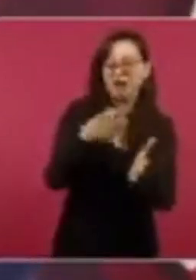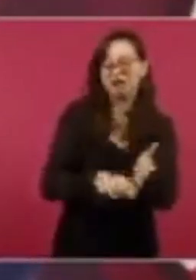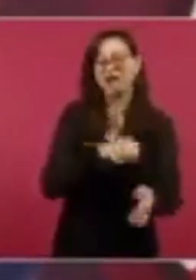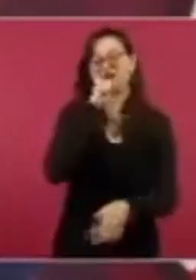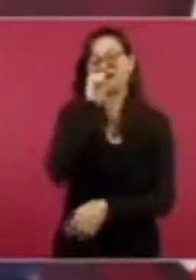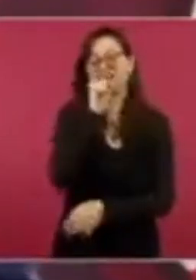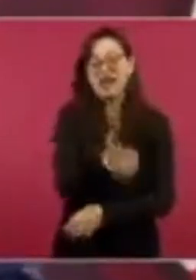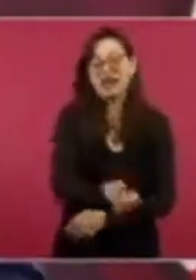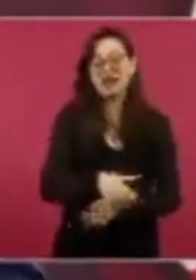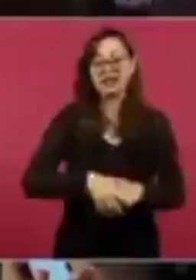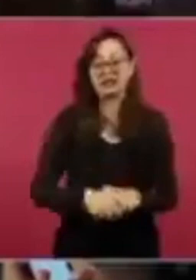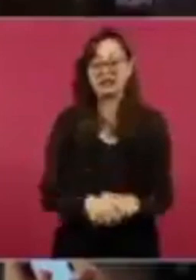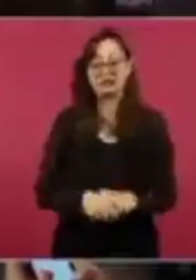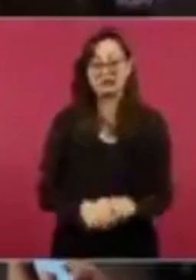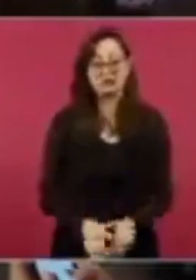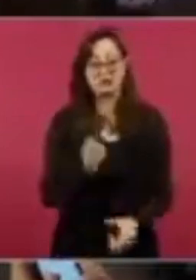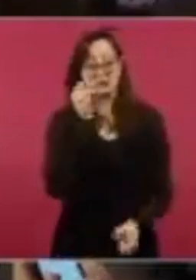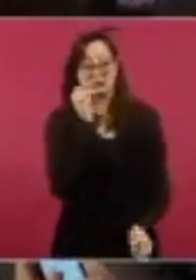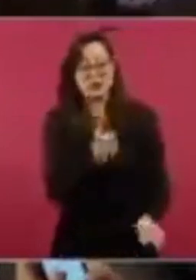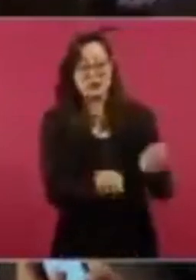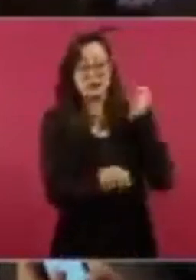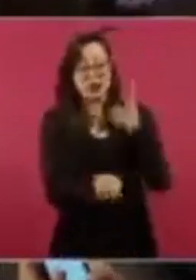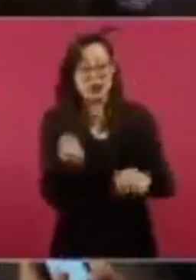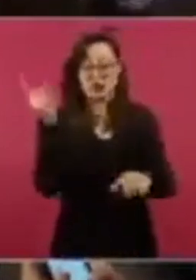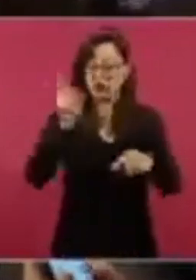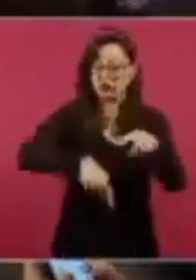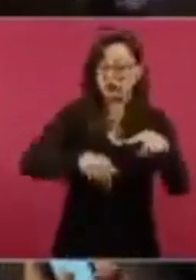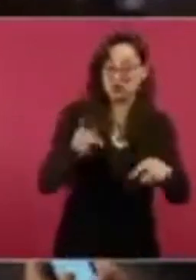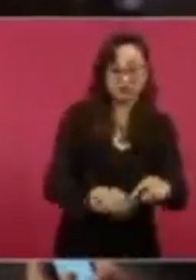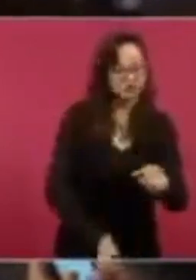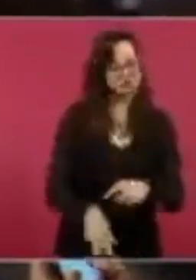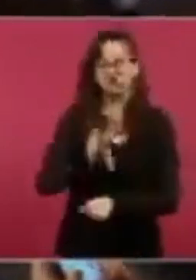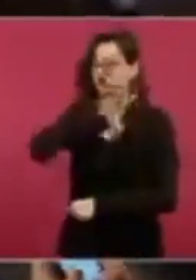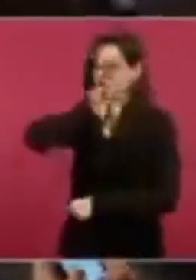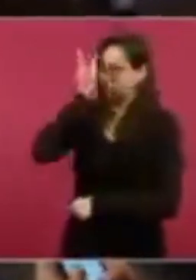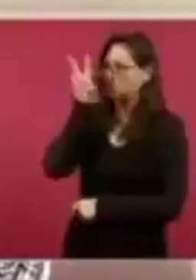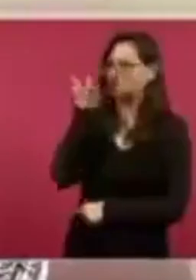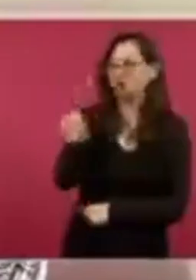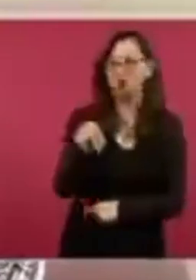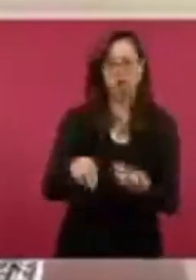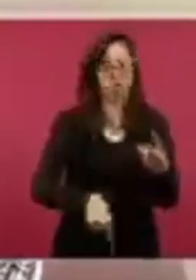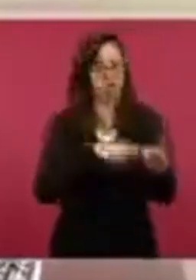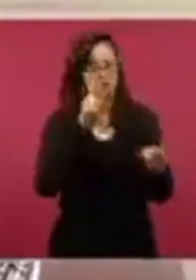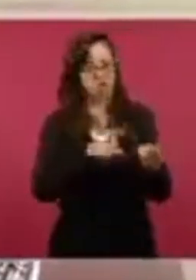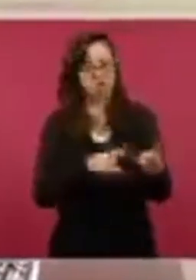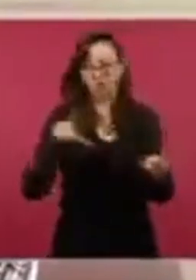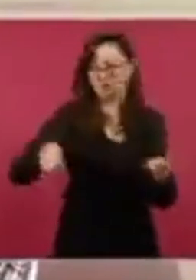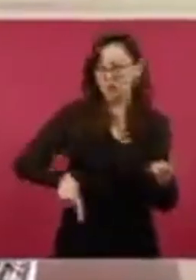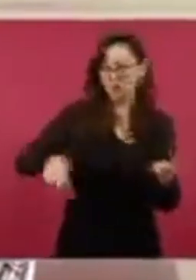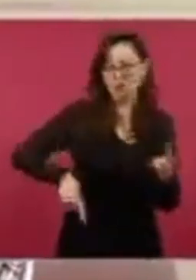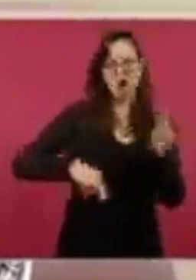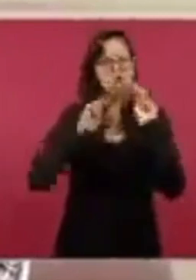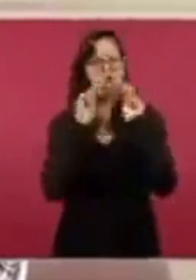Los privilegios no se tocan, el narcoestado no se toca,